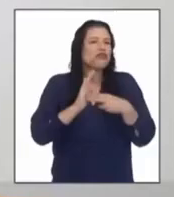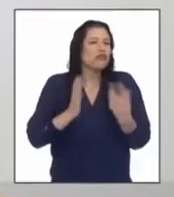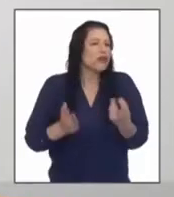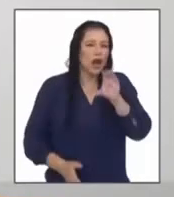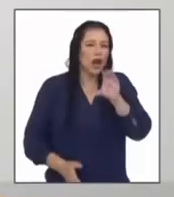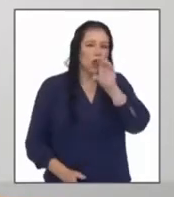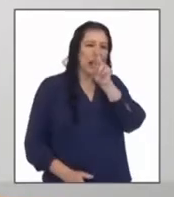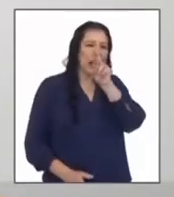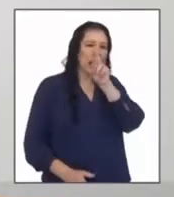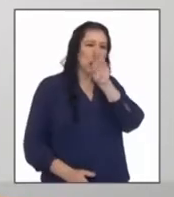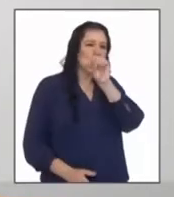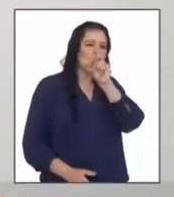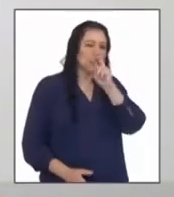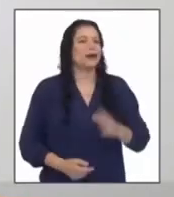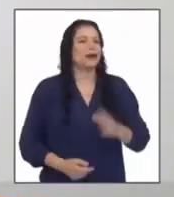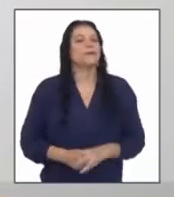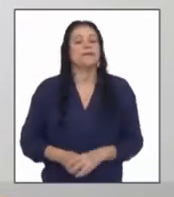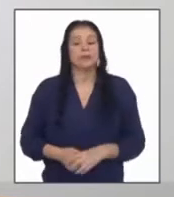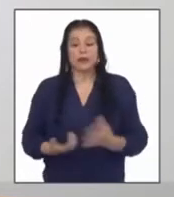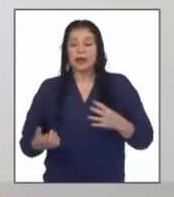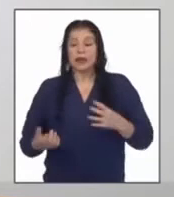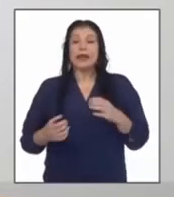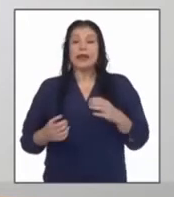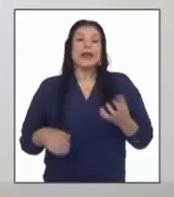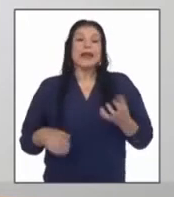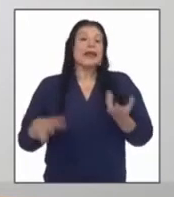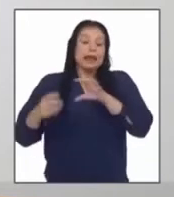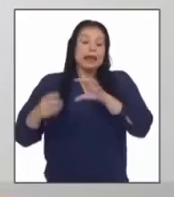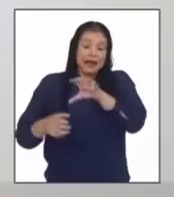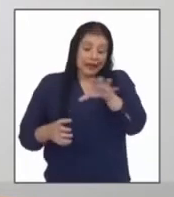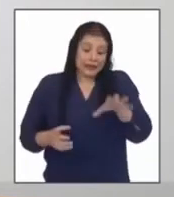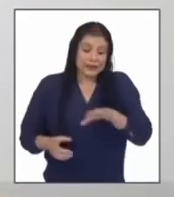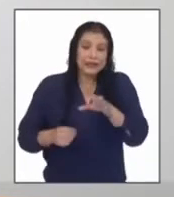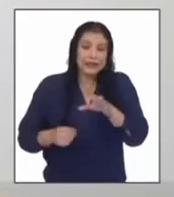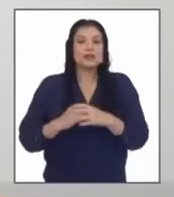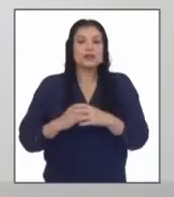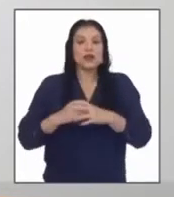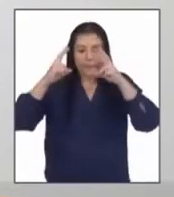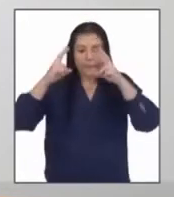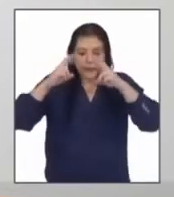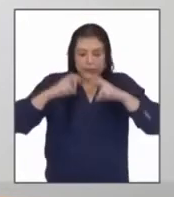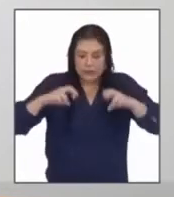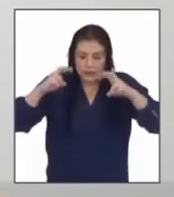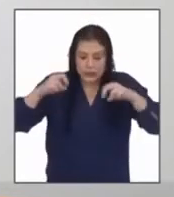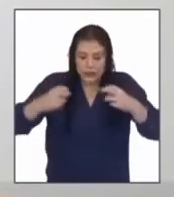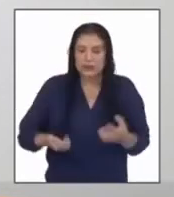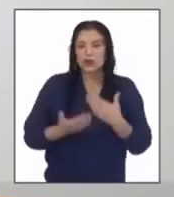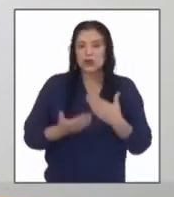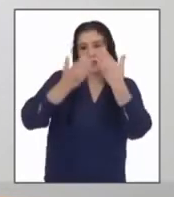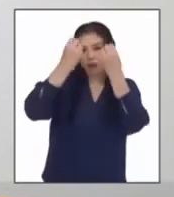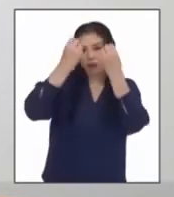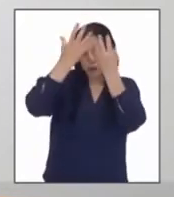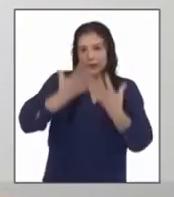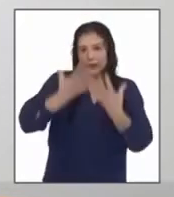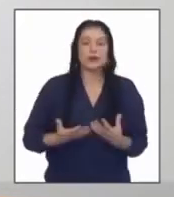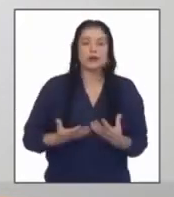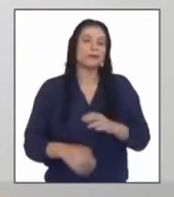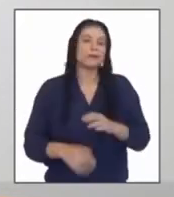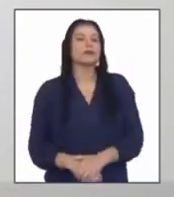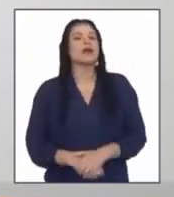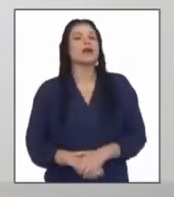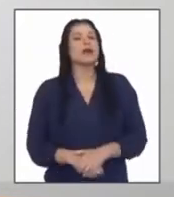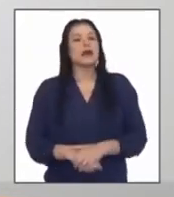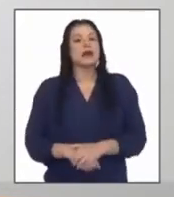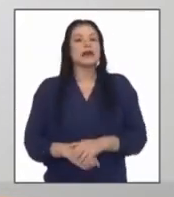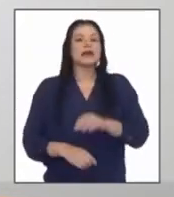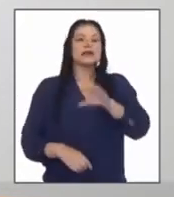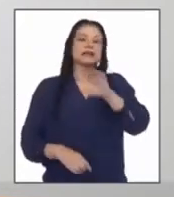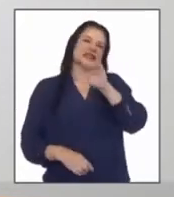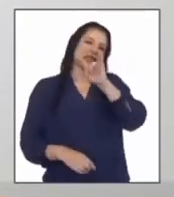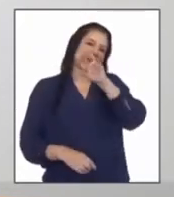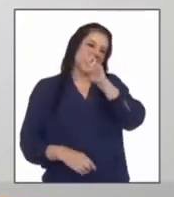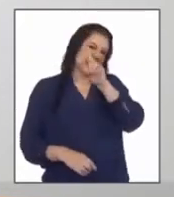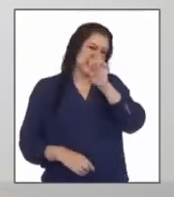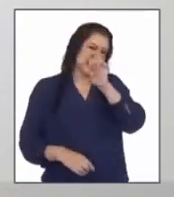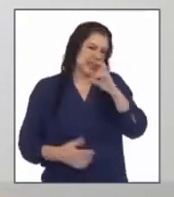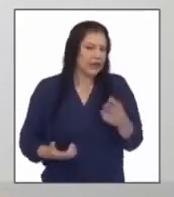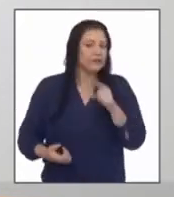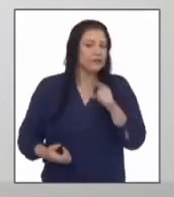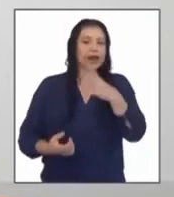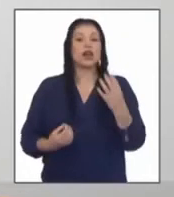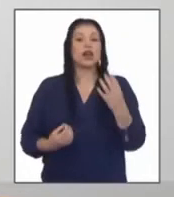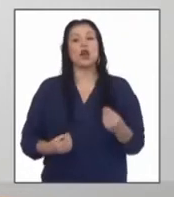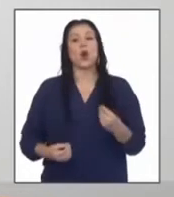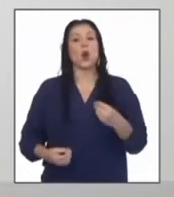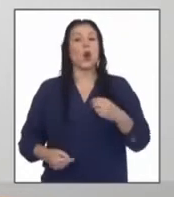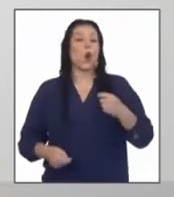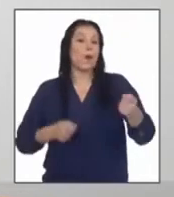crónica el centro de investigación y documentación educativa con sus iniciales si de del gobierno